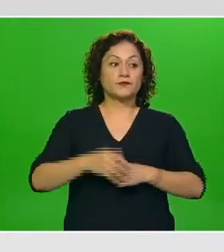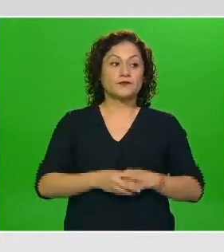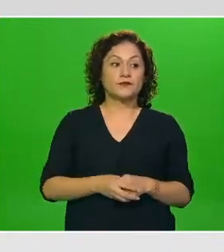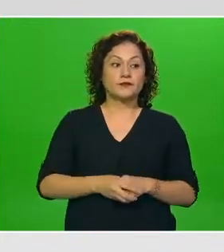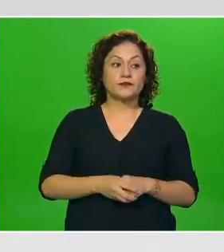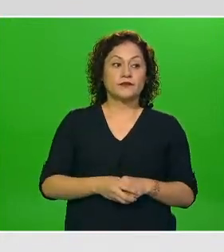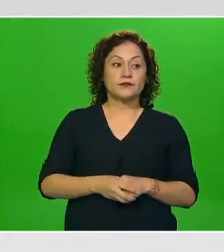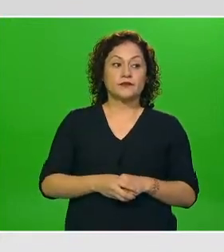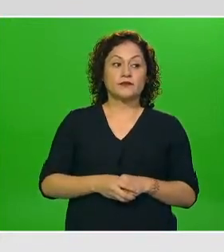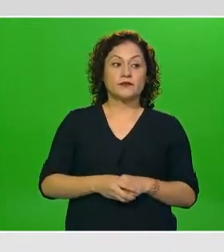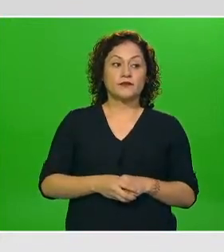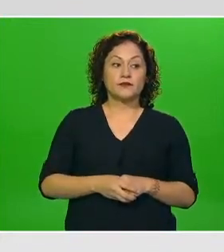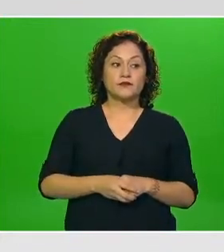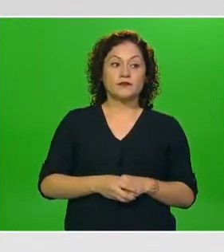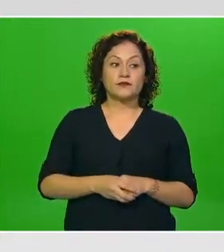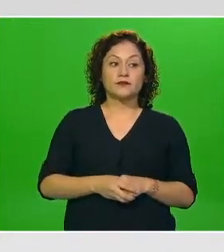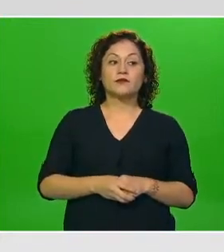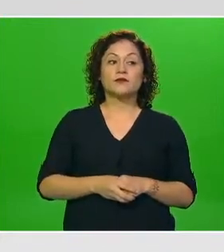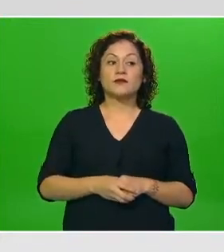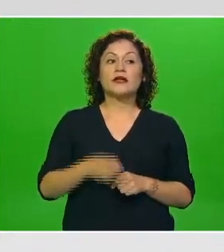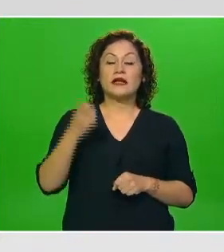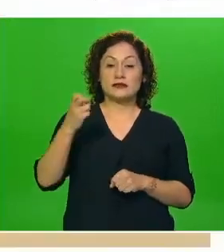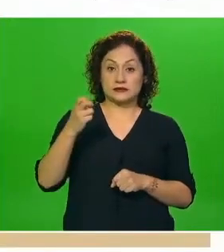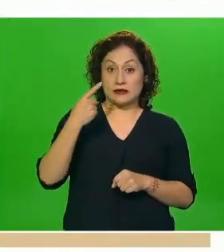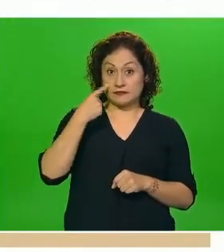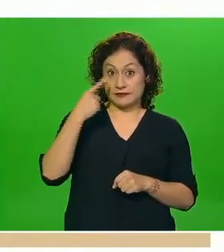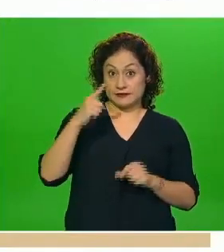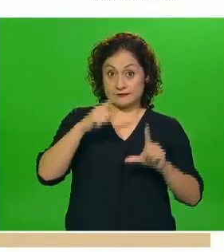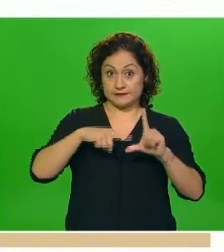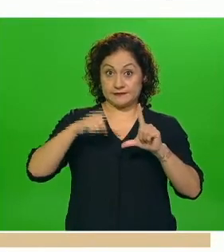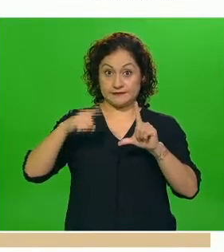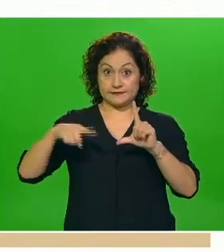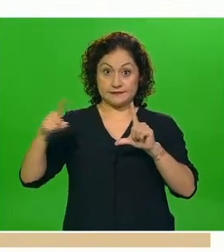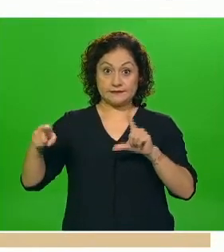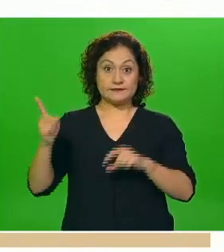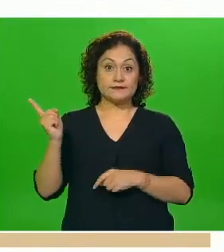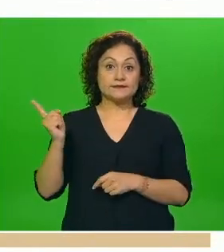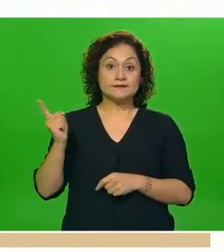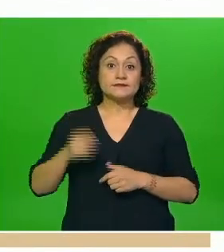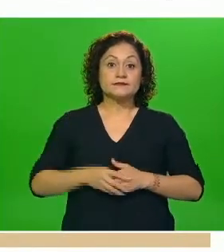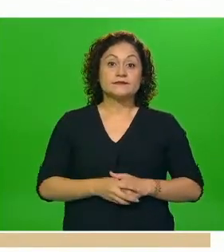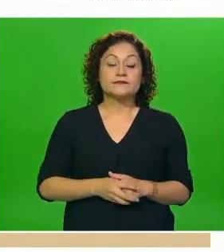gráfica que nos permite observar la situación de la